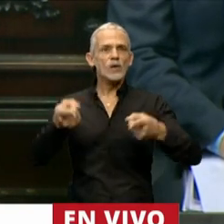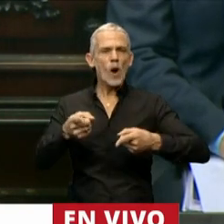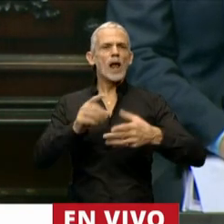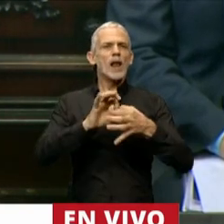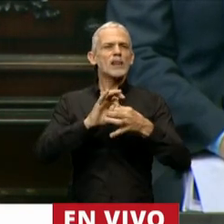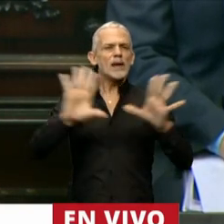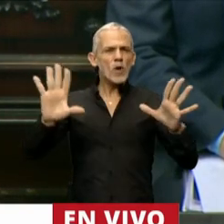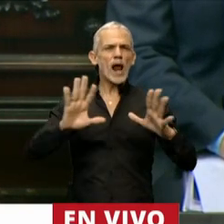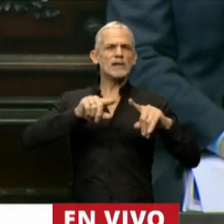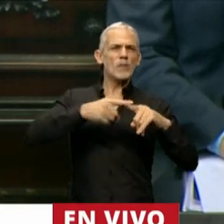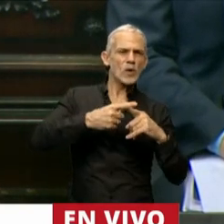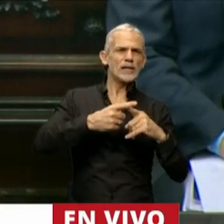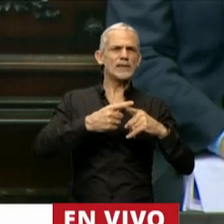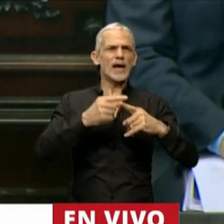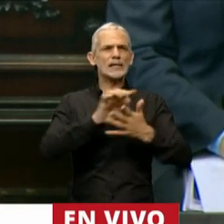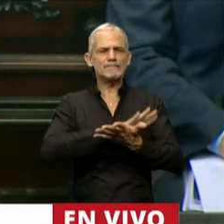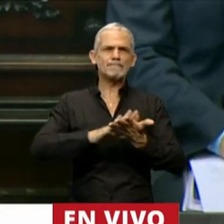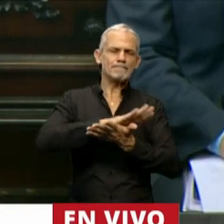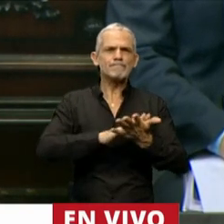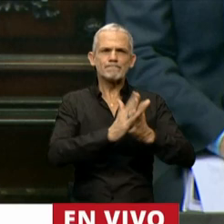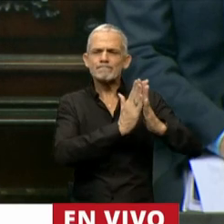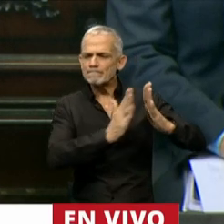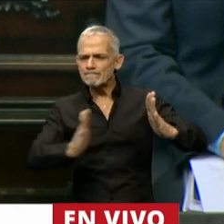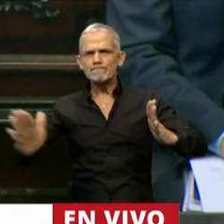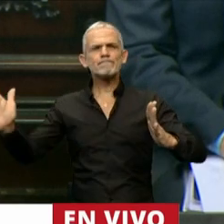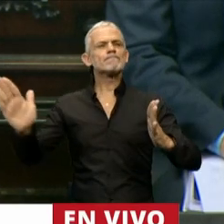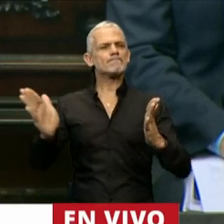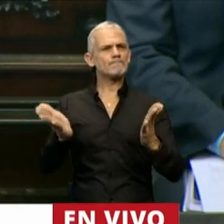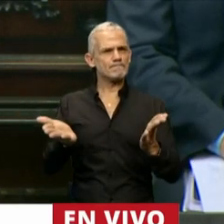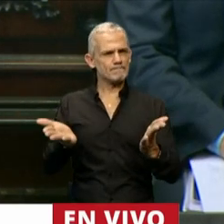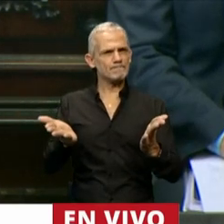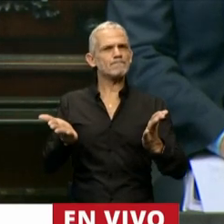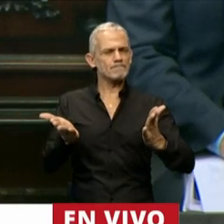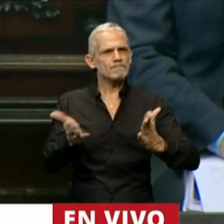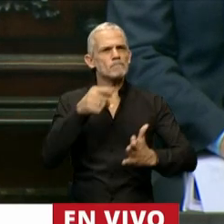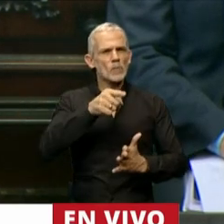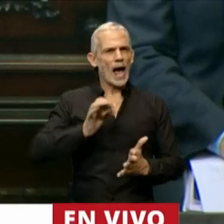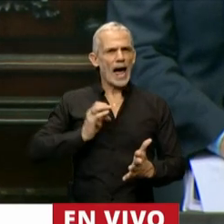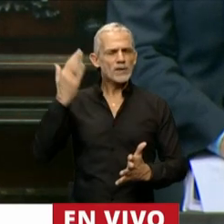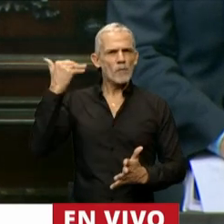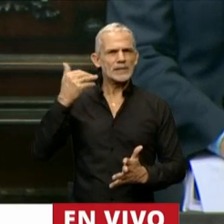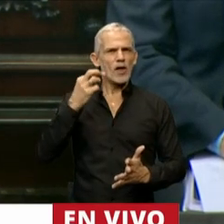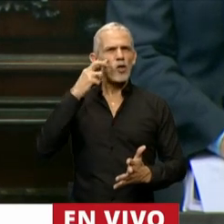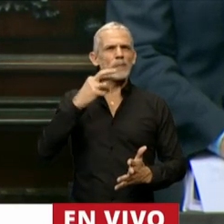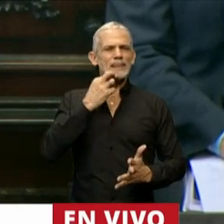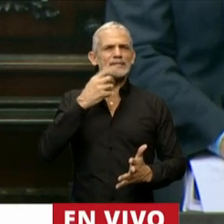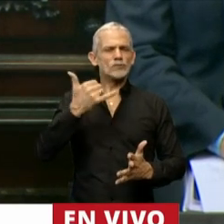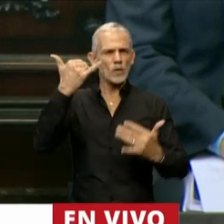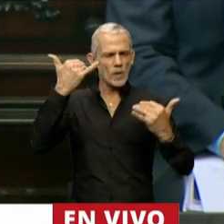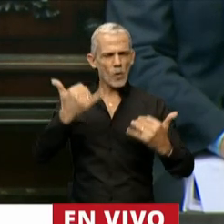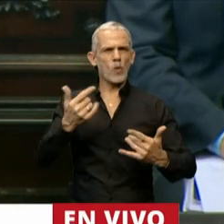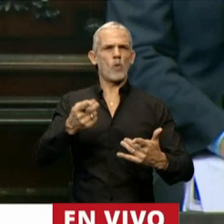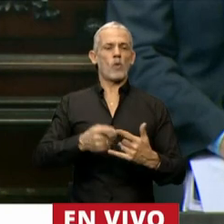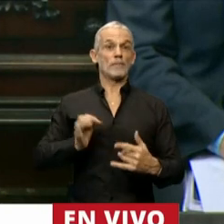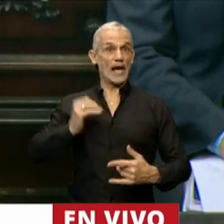resolución política fue la protagonista del año pasado. Durante el año